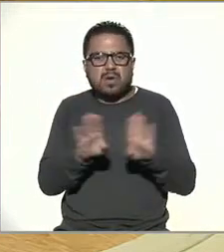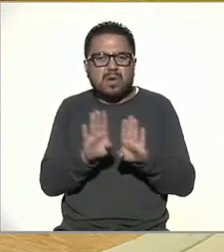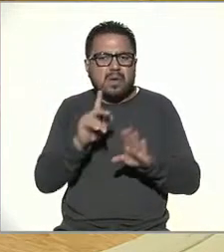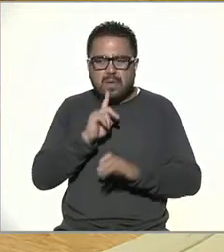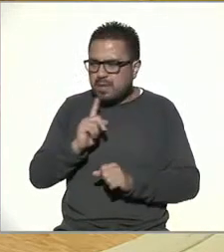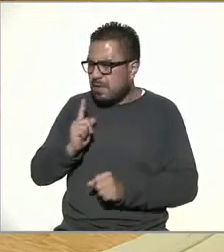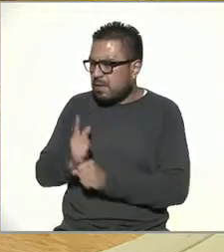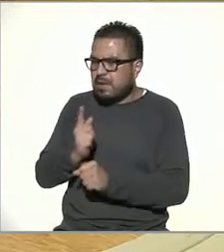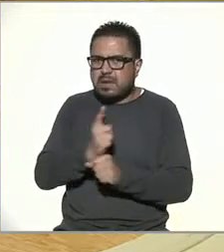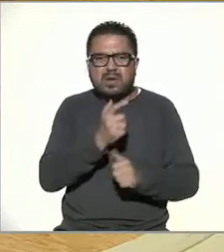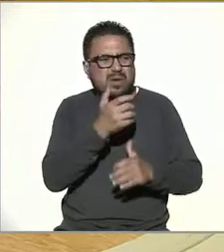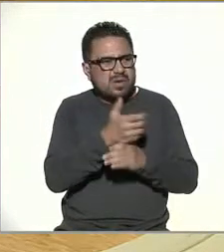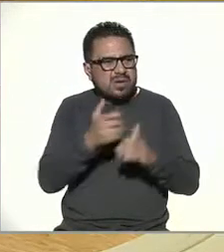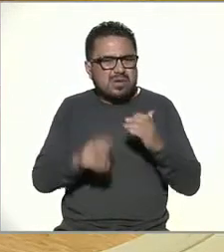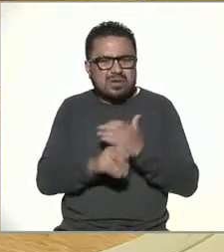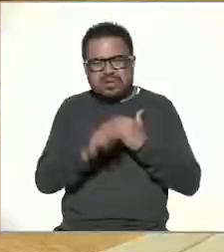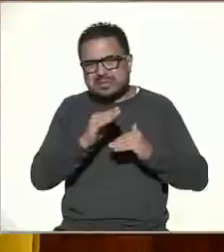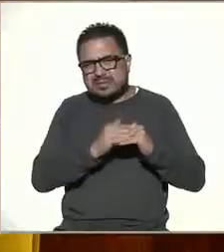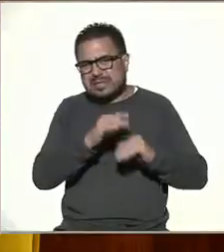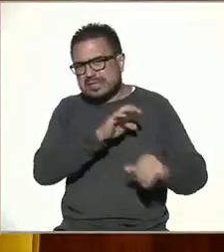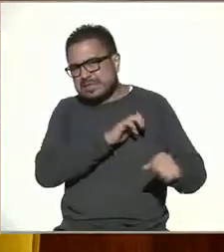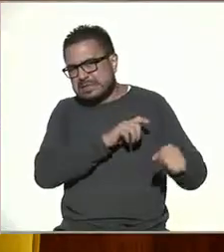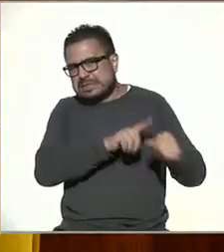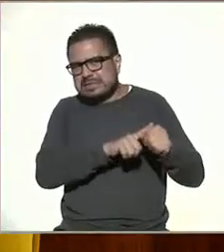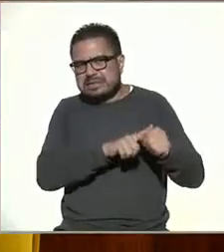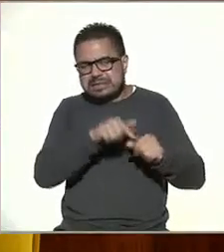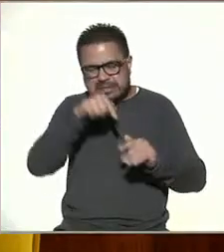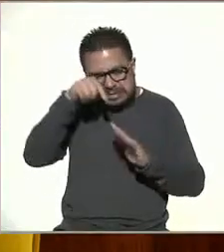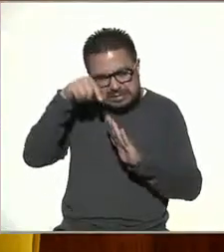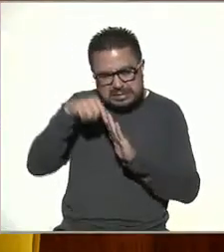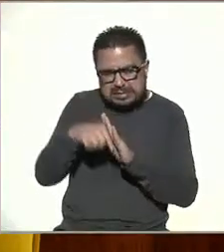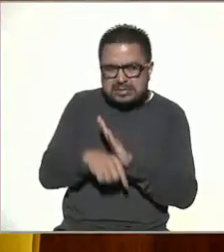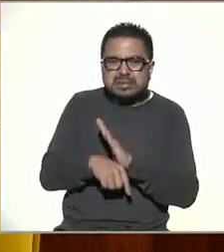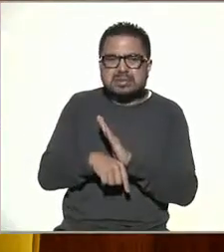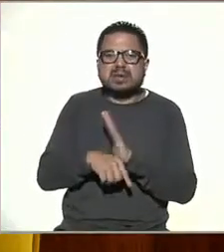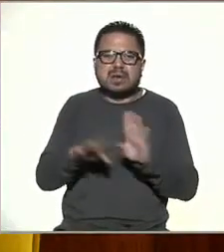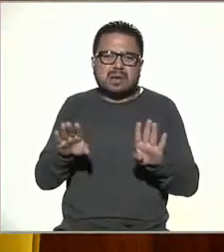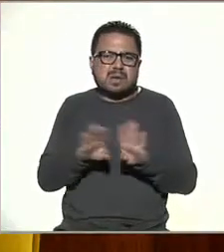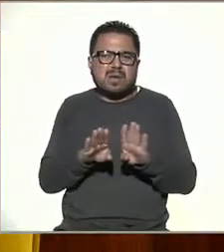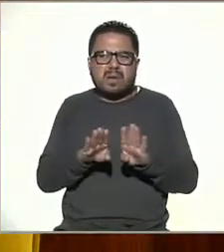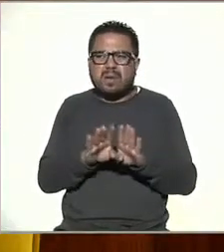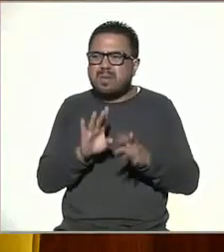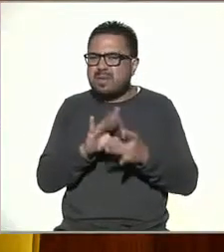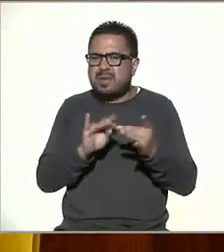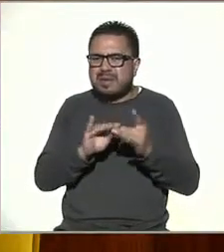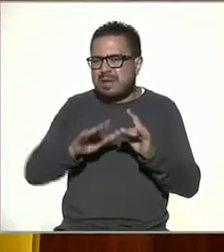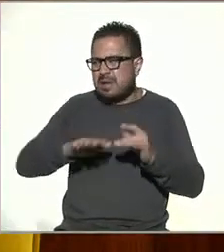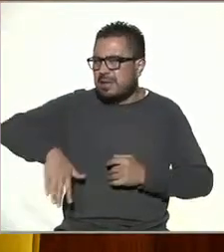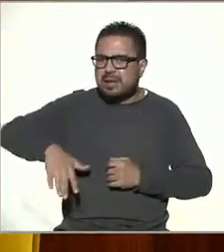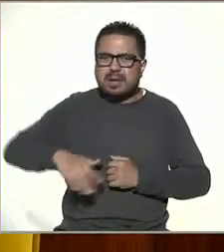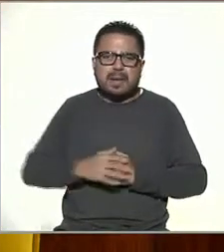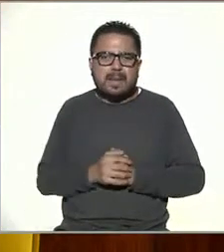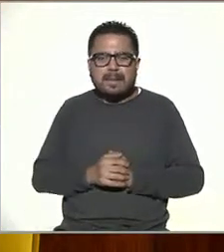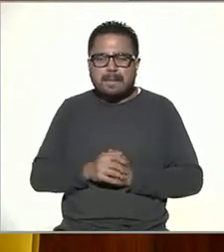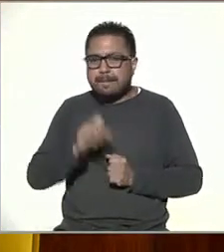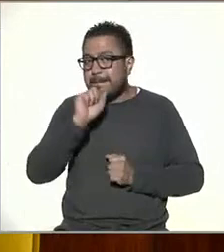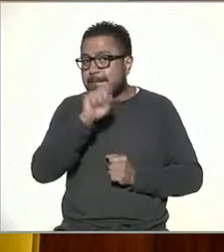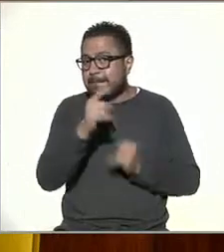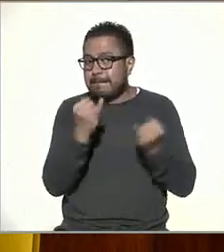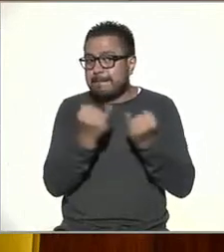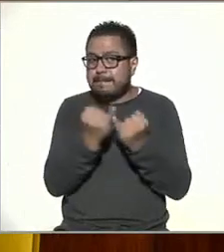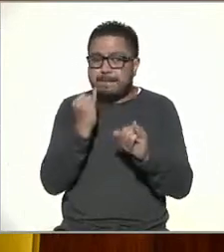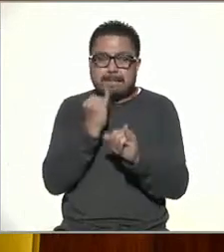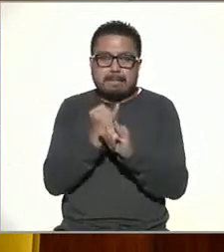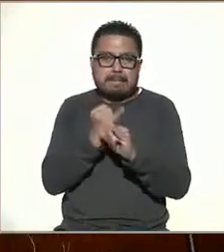ya cosas muy especializadas o muy específicas como se mencionaba muy bien muchas gracias hecho en redes Lupita